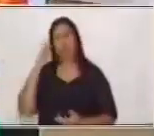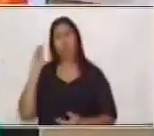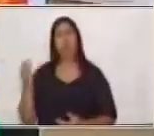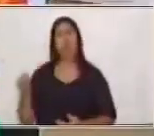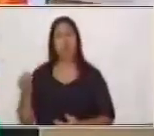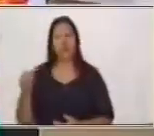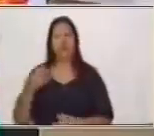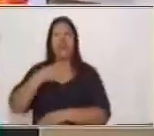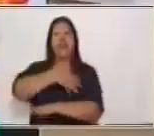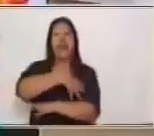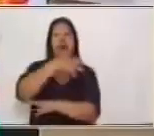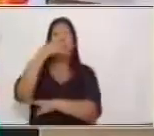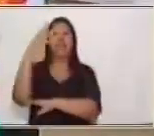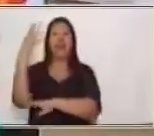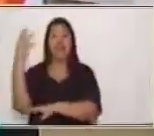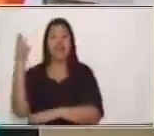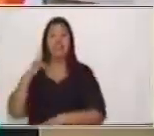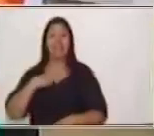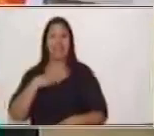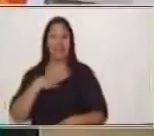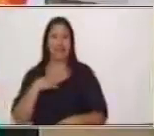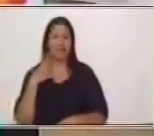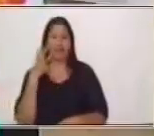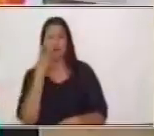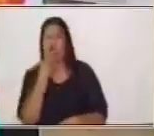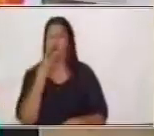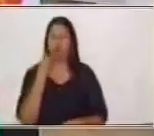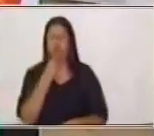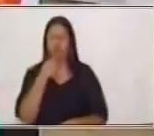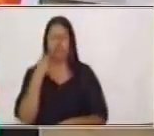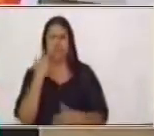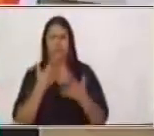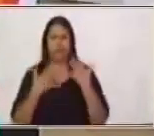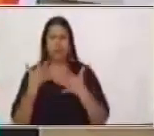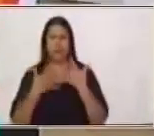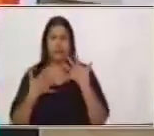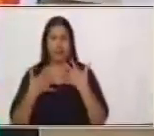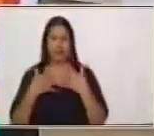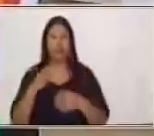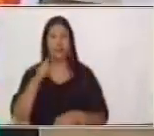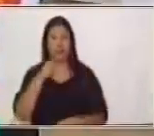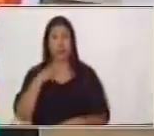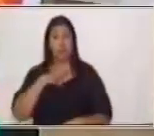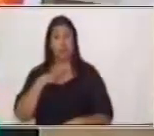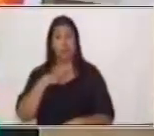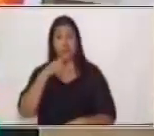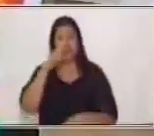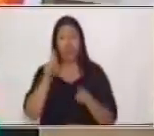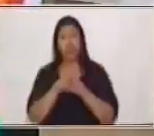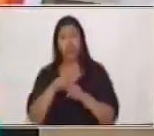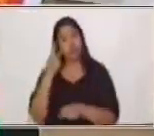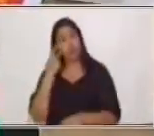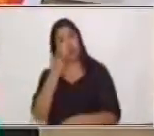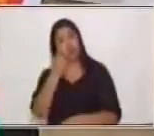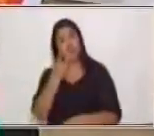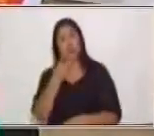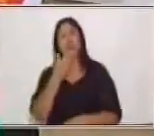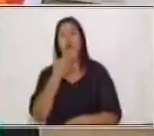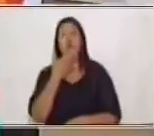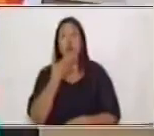arco iris, pues nos presenta una gama de lindos colores. Puedes observar también que dentro de los colores del arco iris tenemos los primarios y